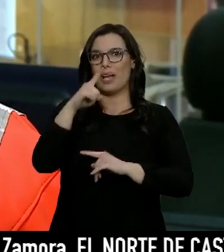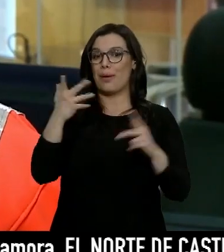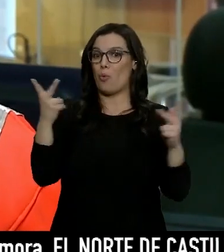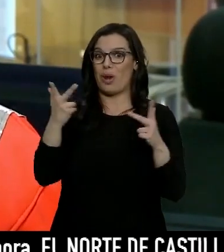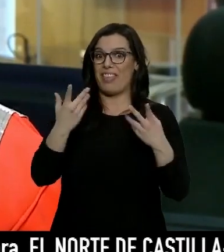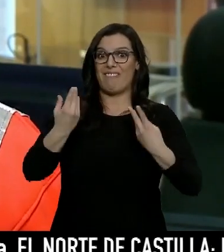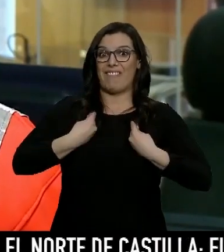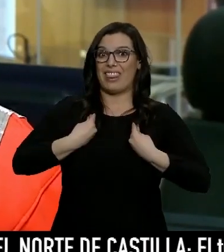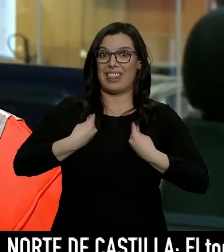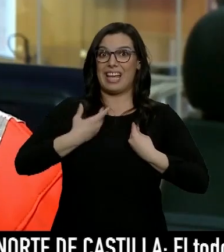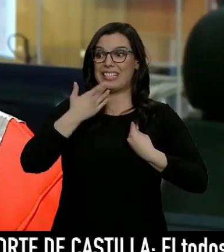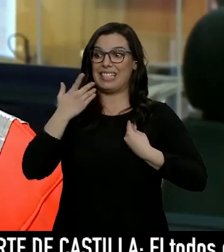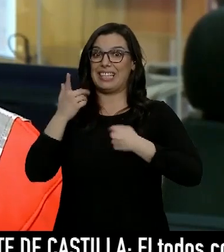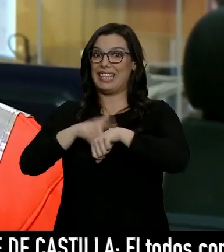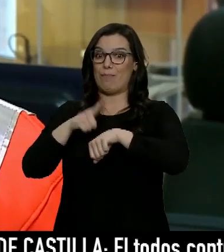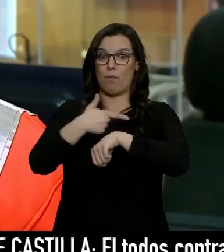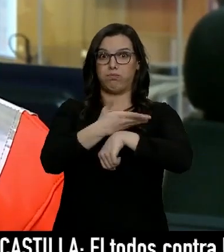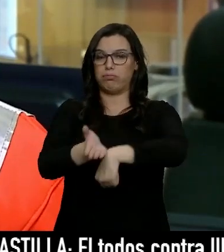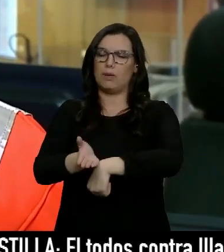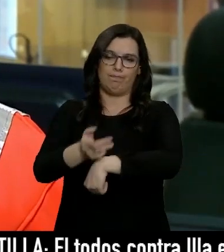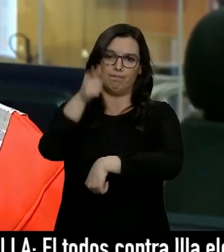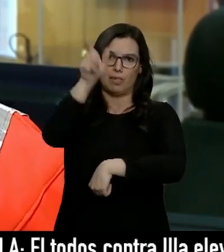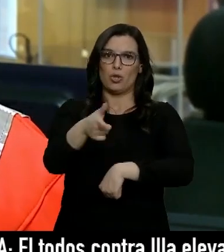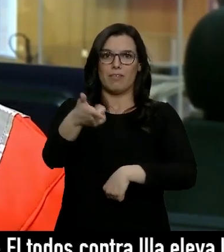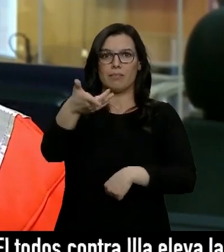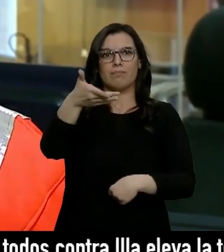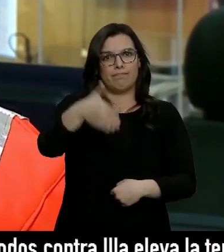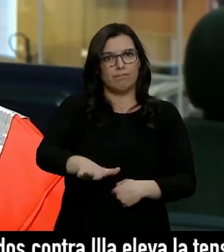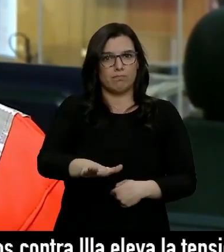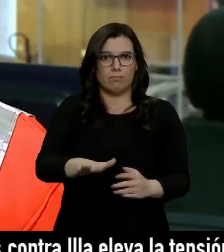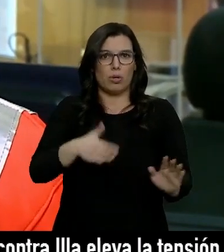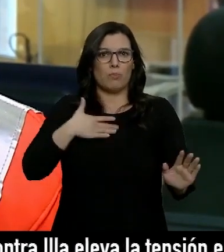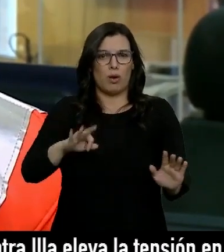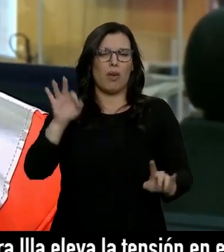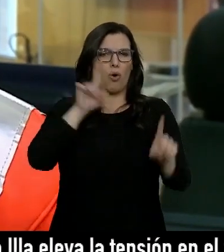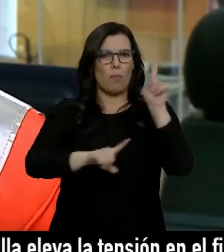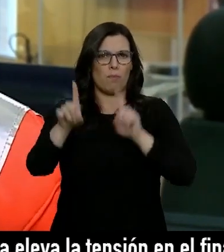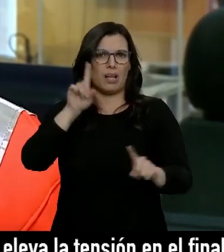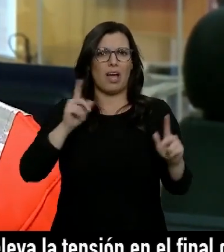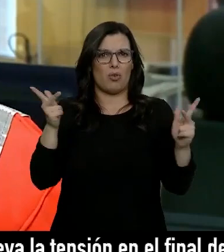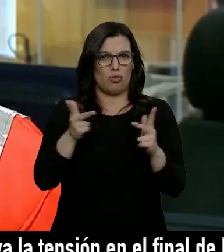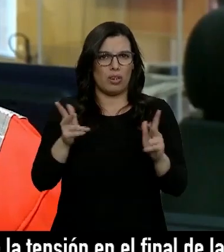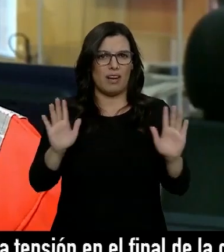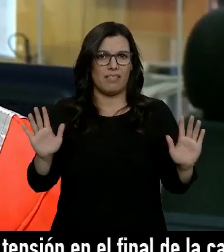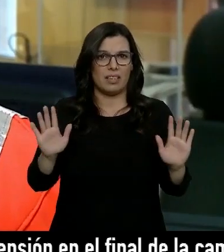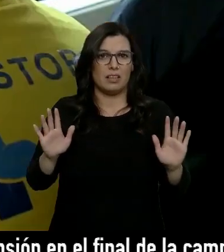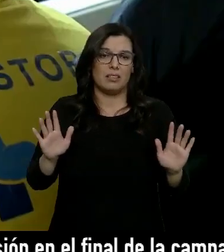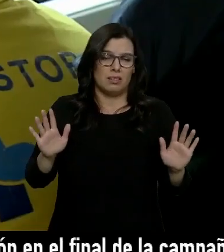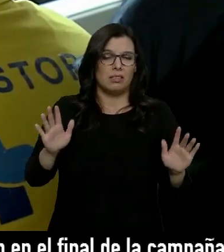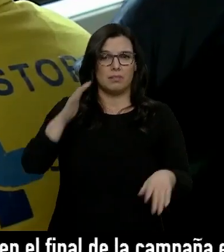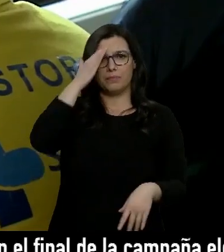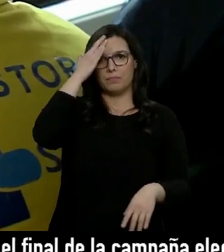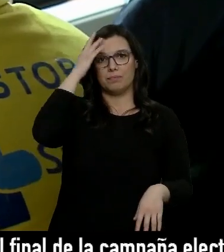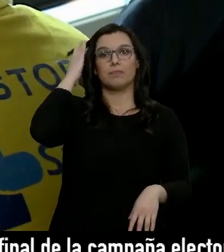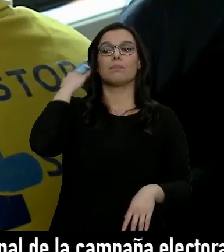vital y que si todo no llega en el tiempo adecuado, esa persona lamentablemente puede tener complicaciones serias, tan serias como que puede fallecer.